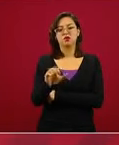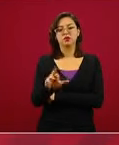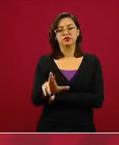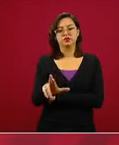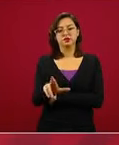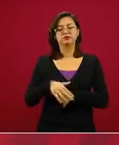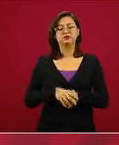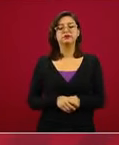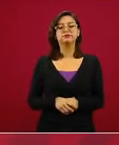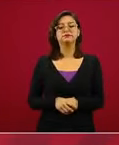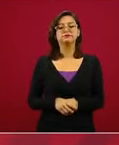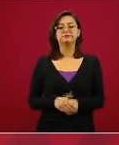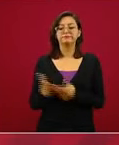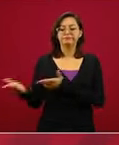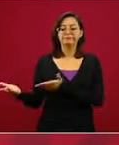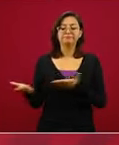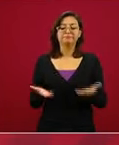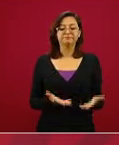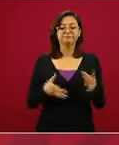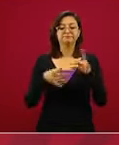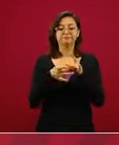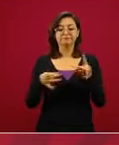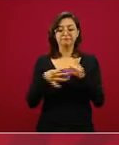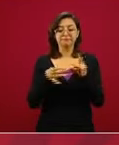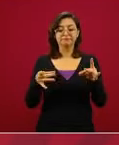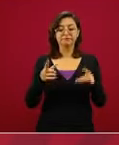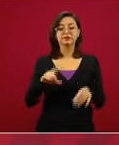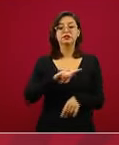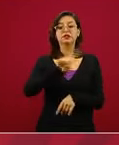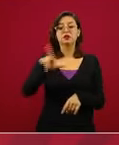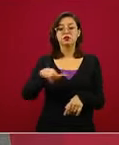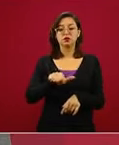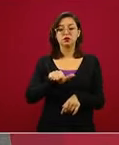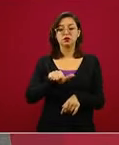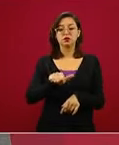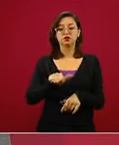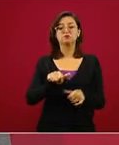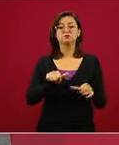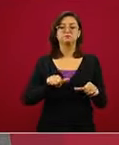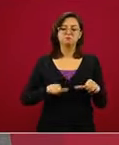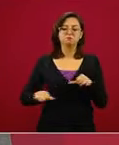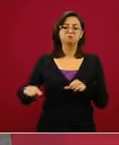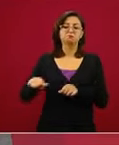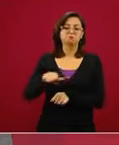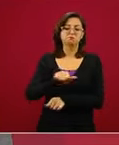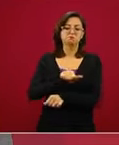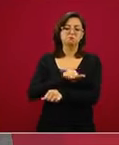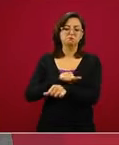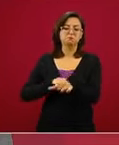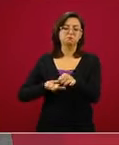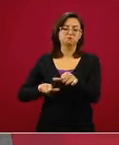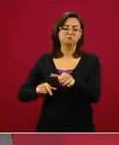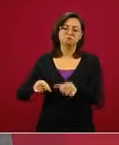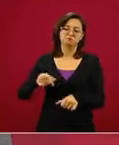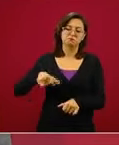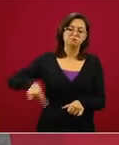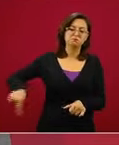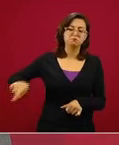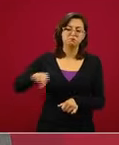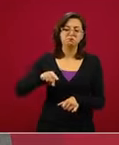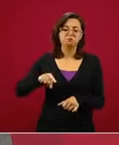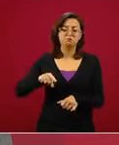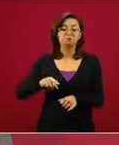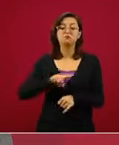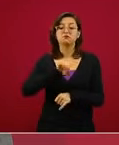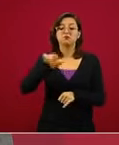a tomar la palabra y luego otros servidores públicos. Al final,